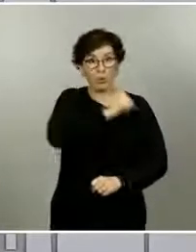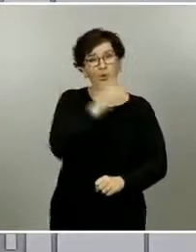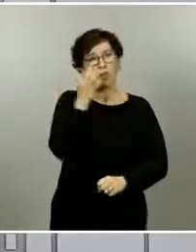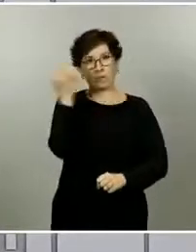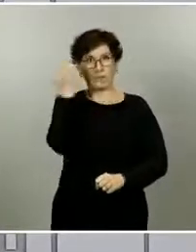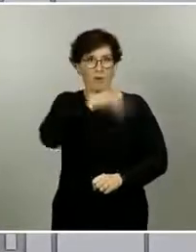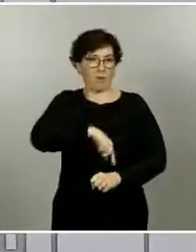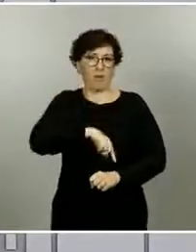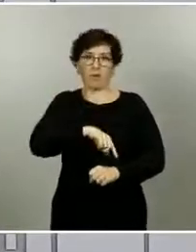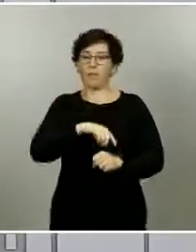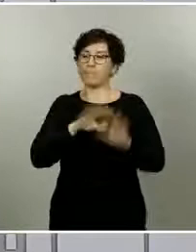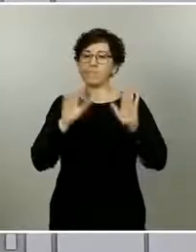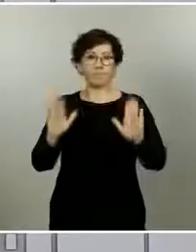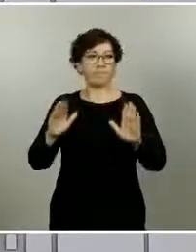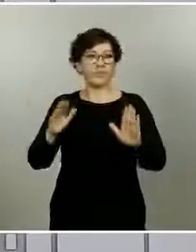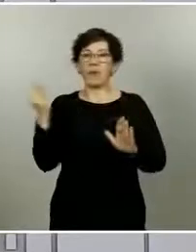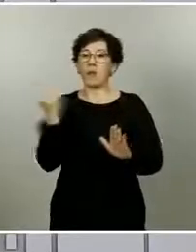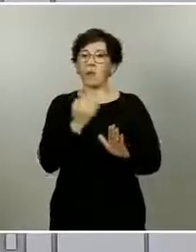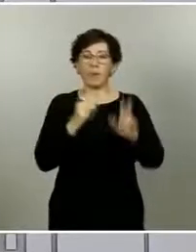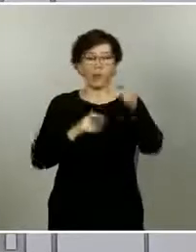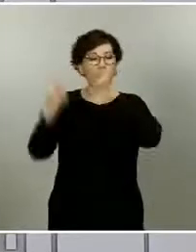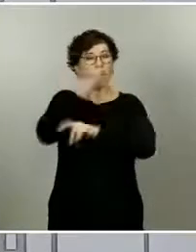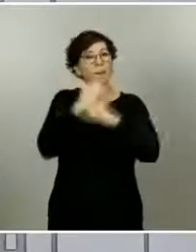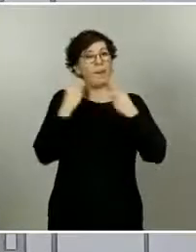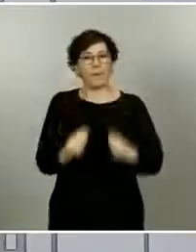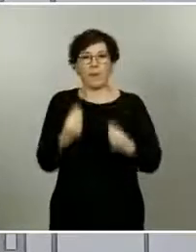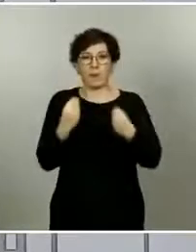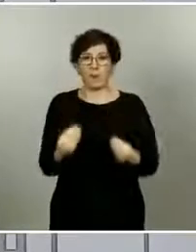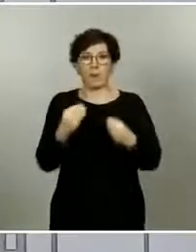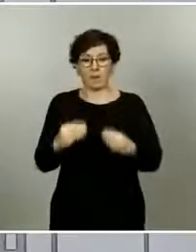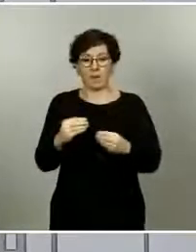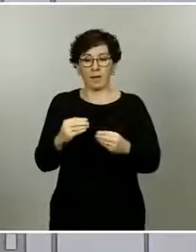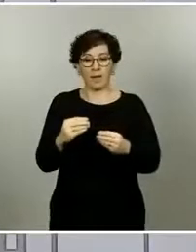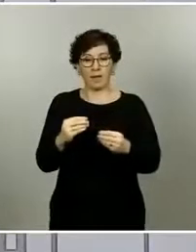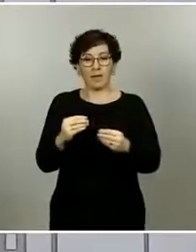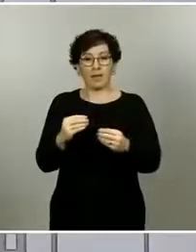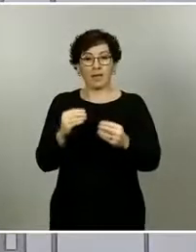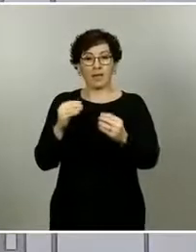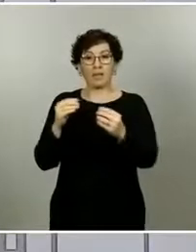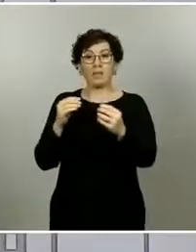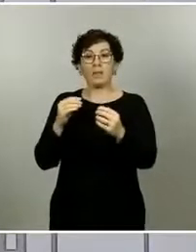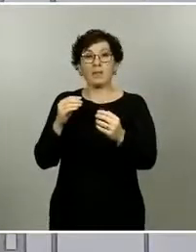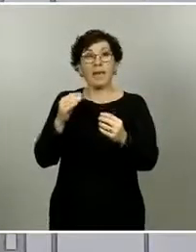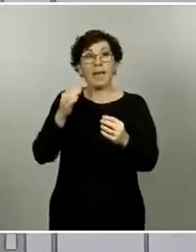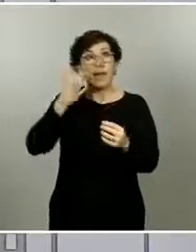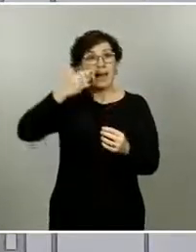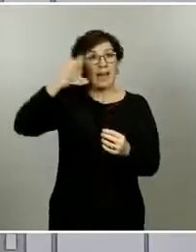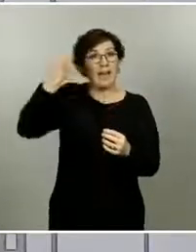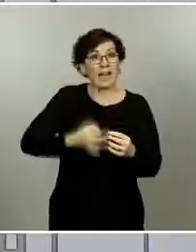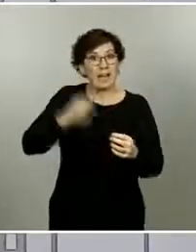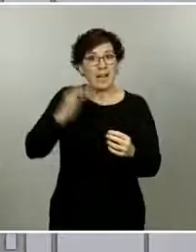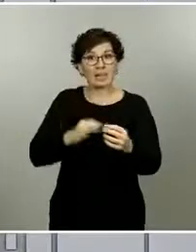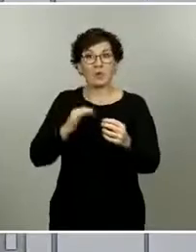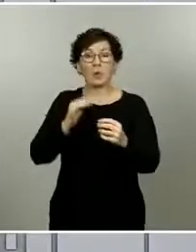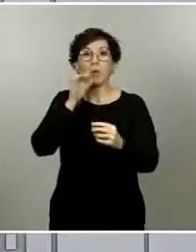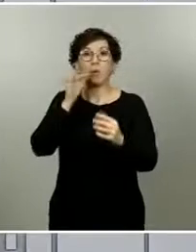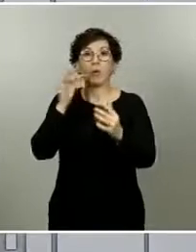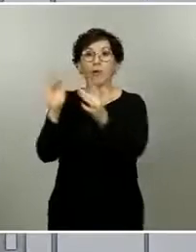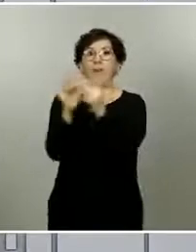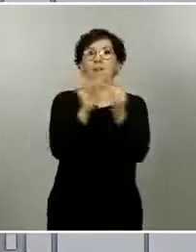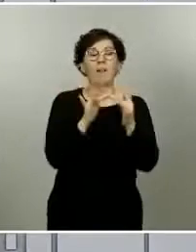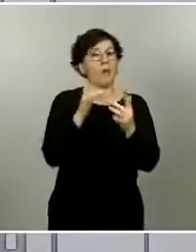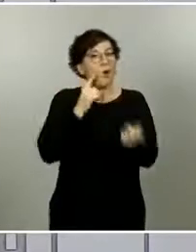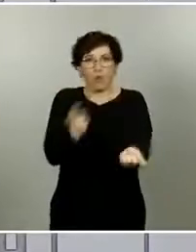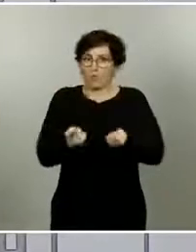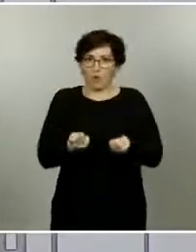tener que entender que tenemos que garantizar que seguimos controlando los contactos de riesgo. Si hubiéramos tenido